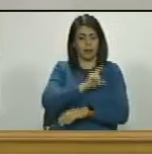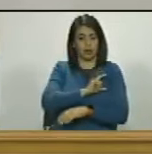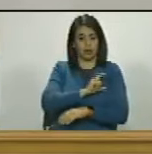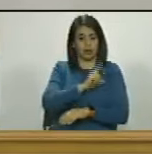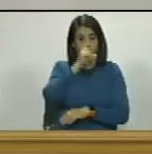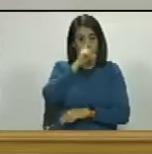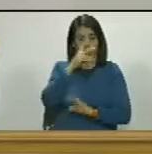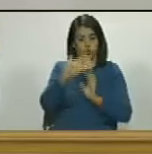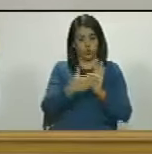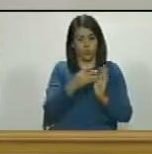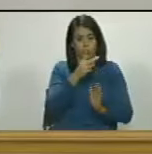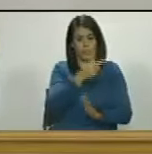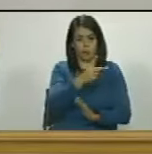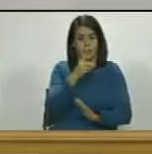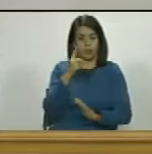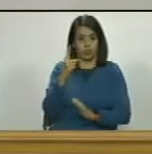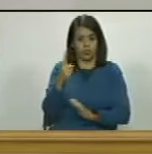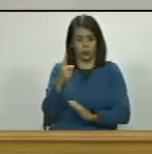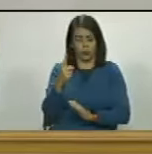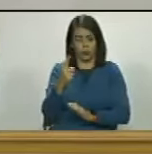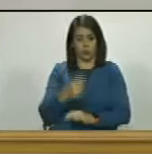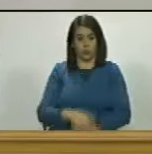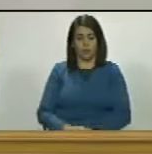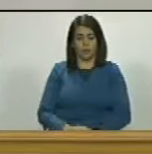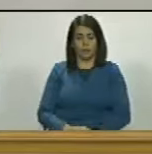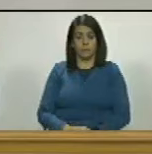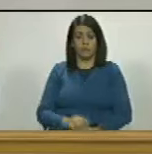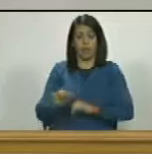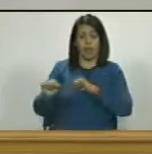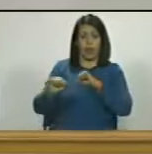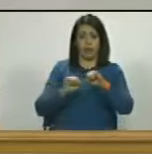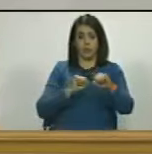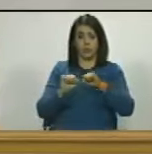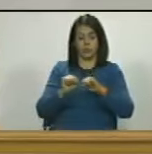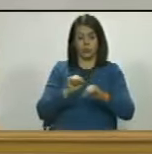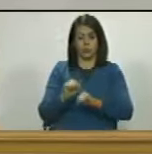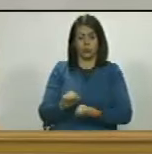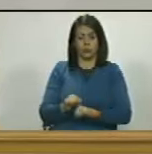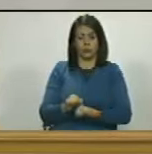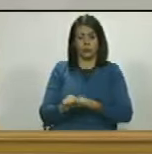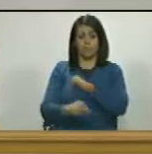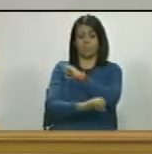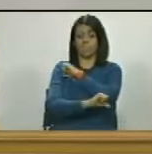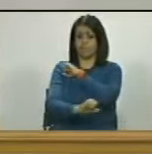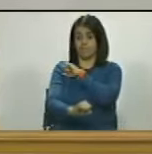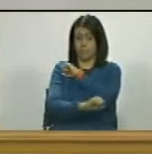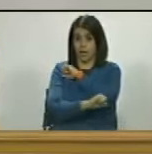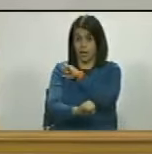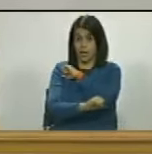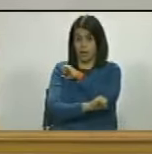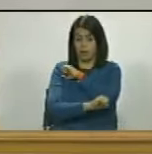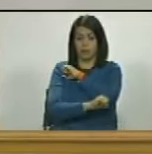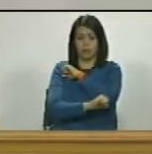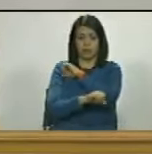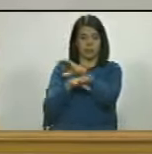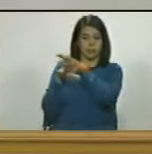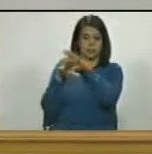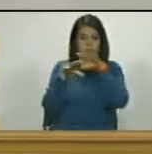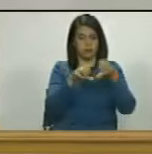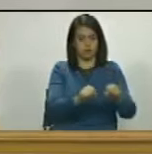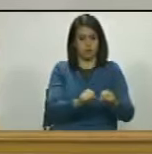de enero del año 2021 con las acciones delincuenciales delincuenciales felonas